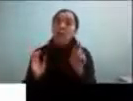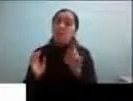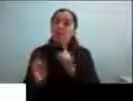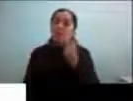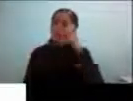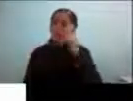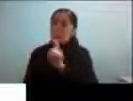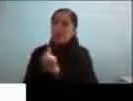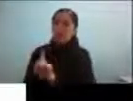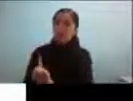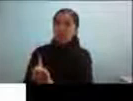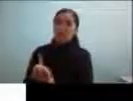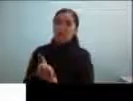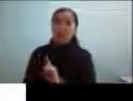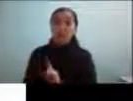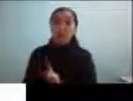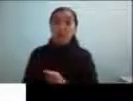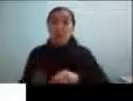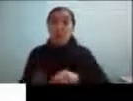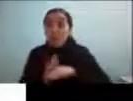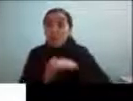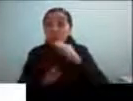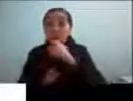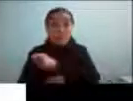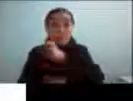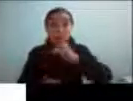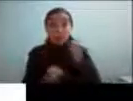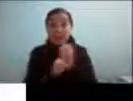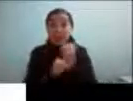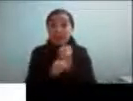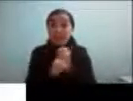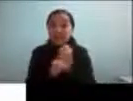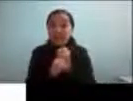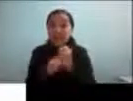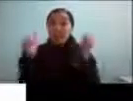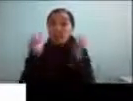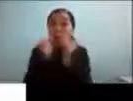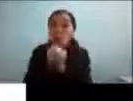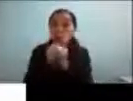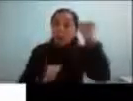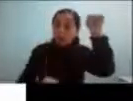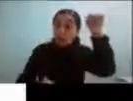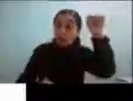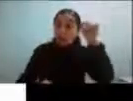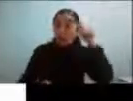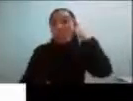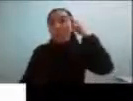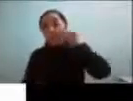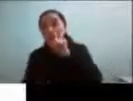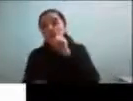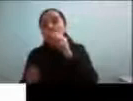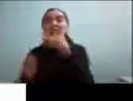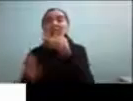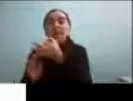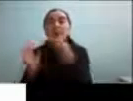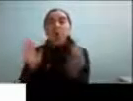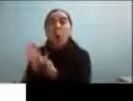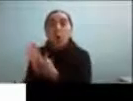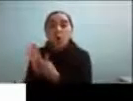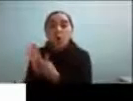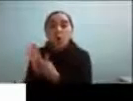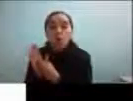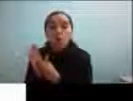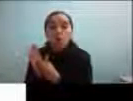trabajamos con gente autista prefiere el concepto con autismo entonces ahí tenemos un gap